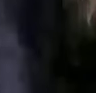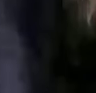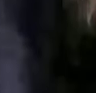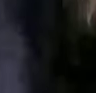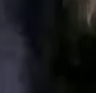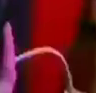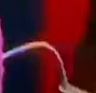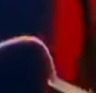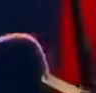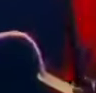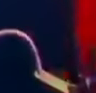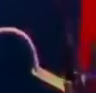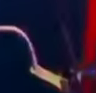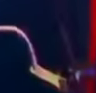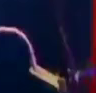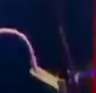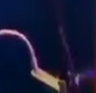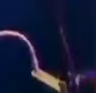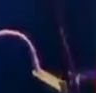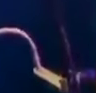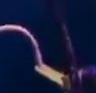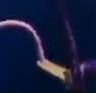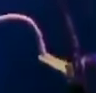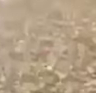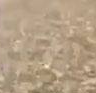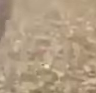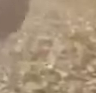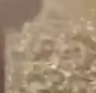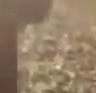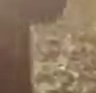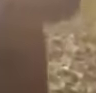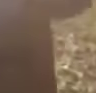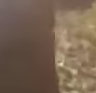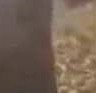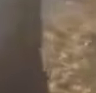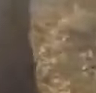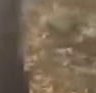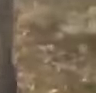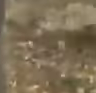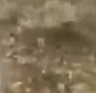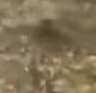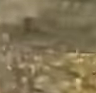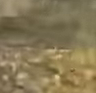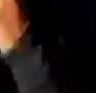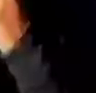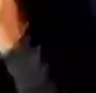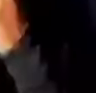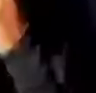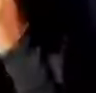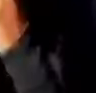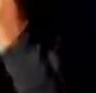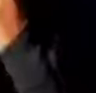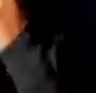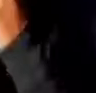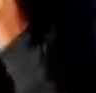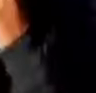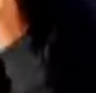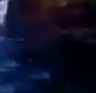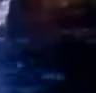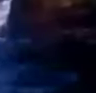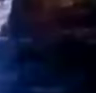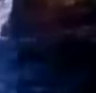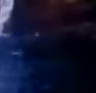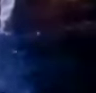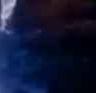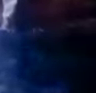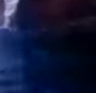Venezuela se alinean las estrellas y con su luz nos muestran la grandeza de esta